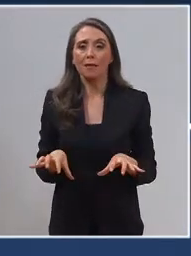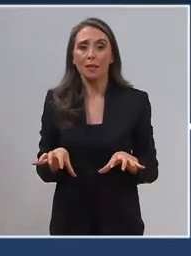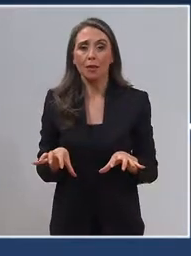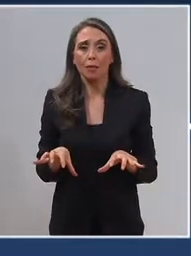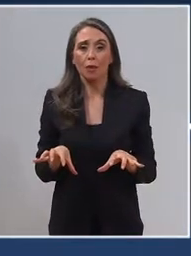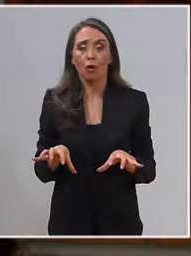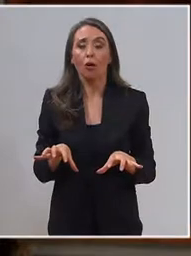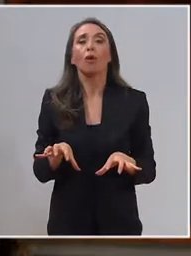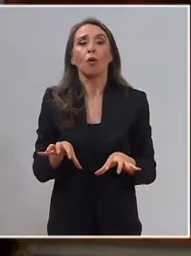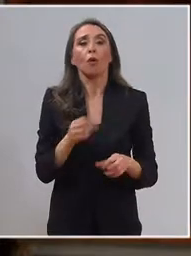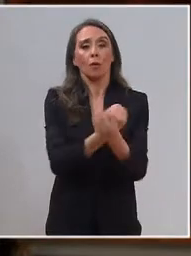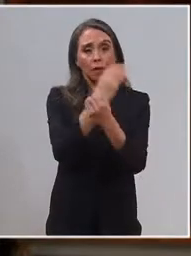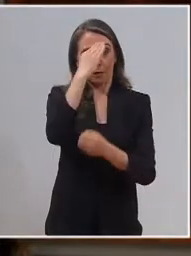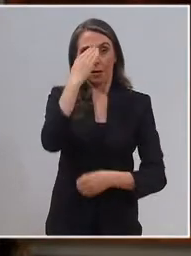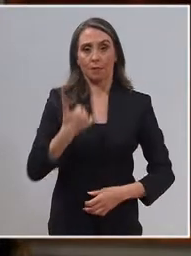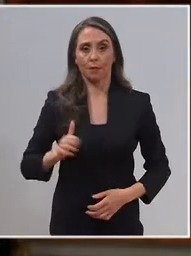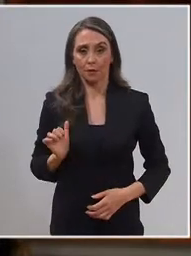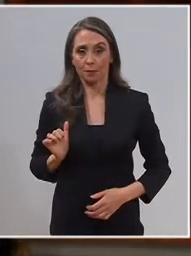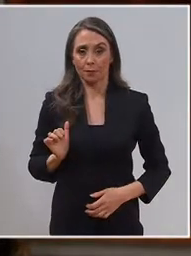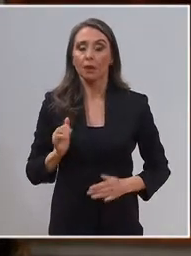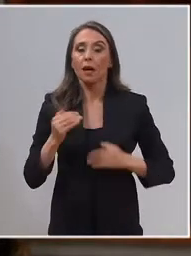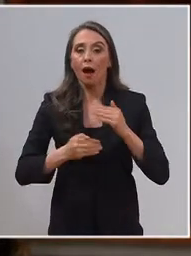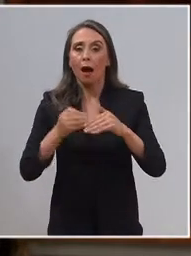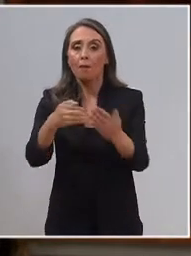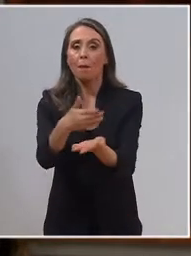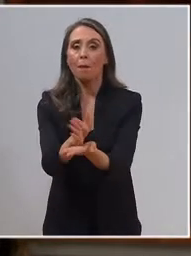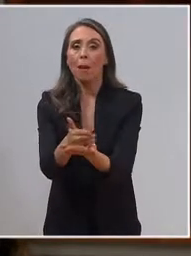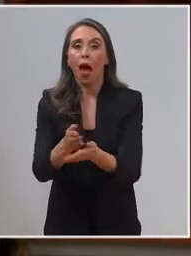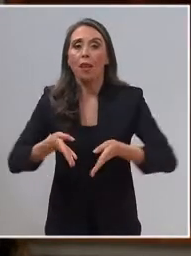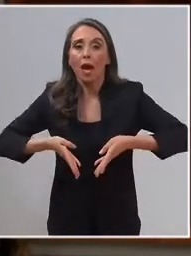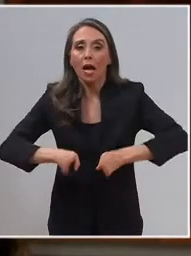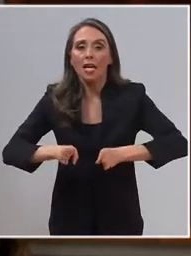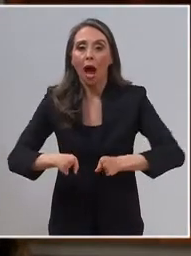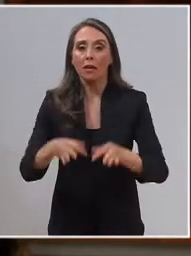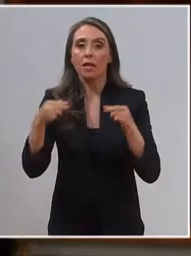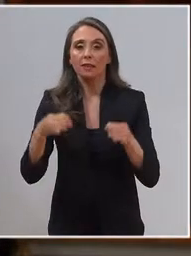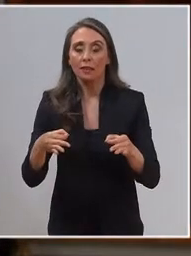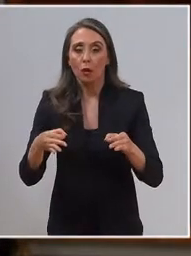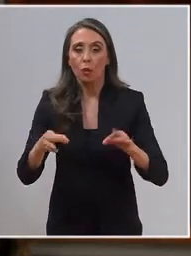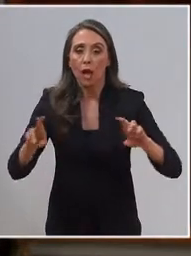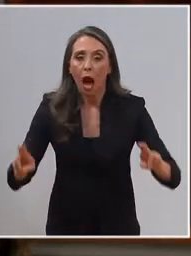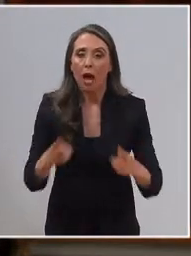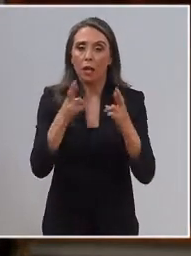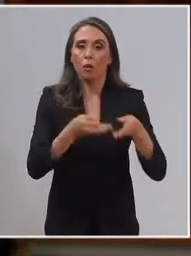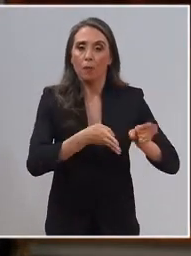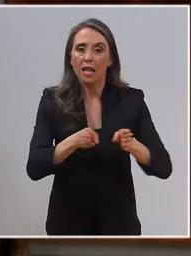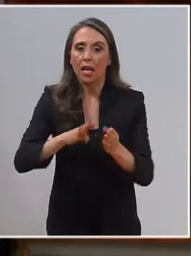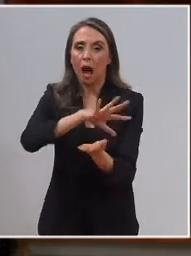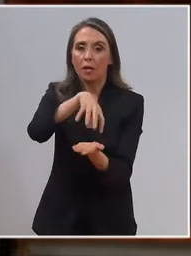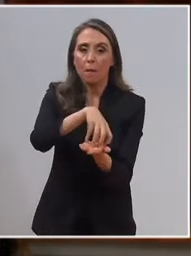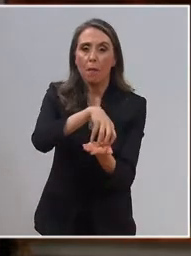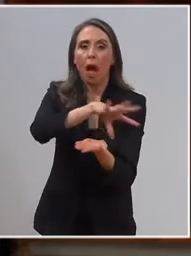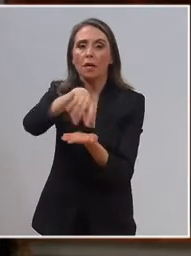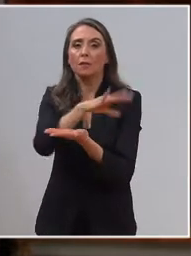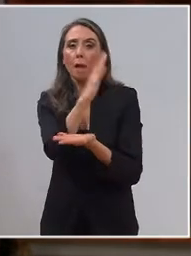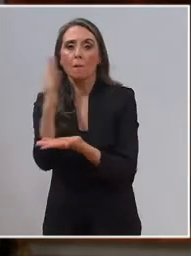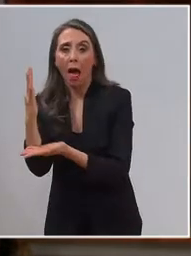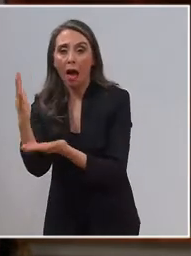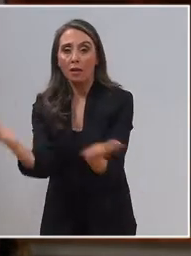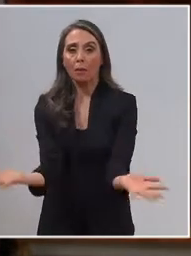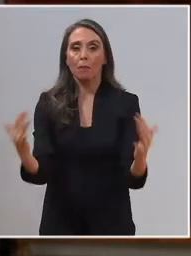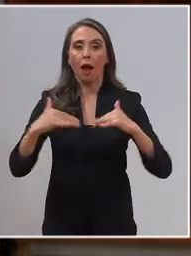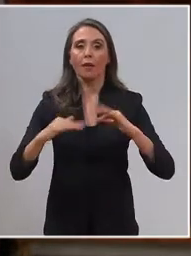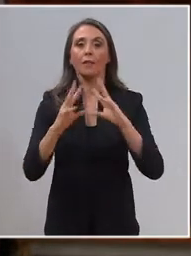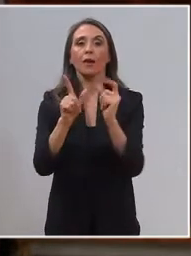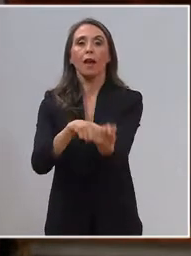de nuestras fuerzas de orden. Avanzar en el Plan Calle Segura para recuperar nuestras calles, plazas y parques para las